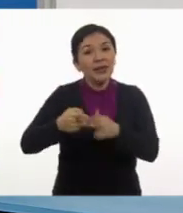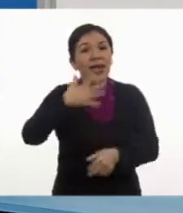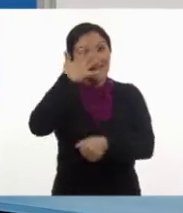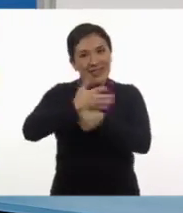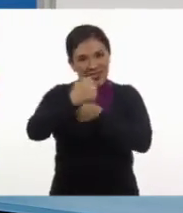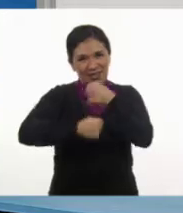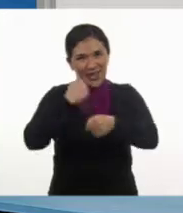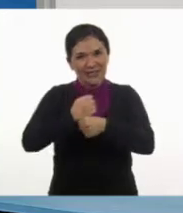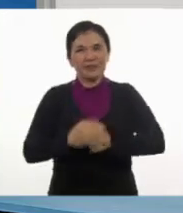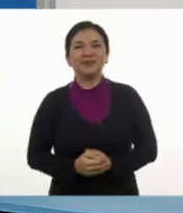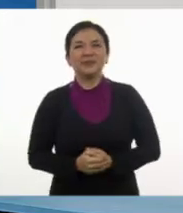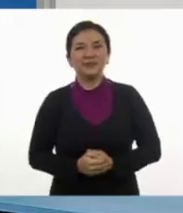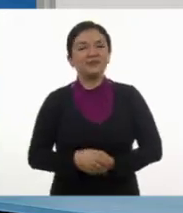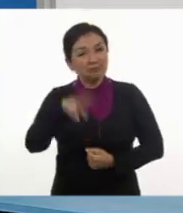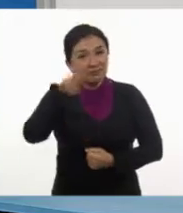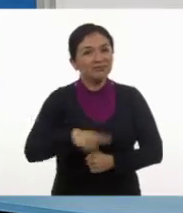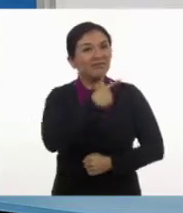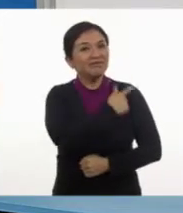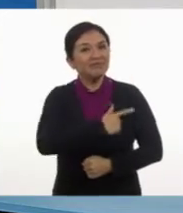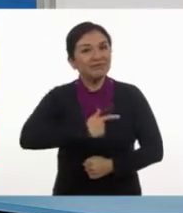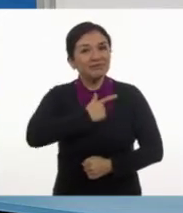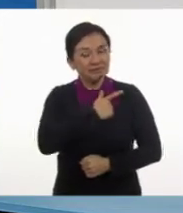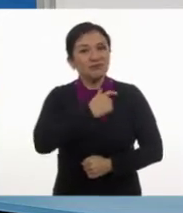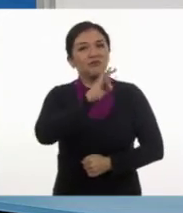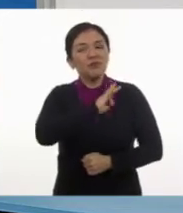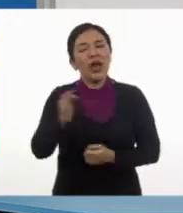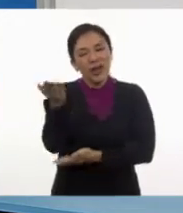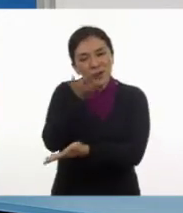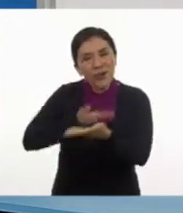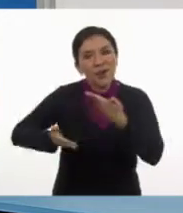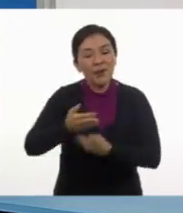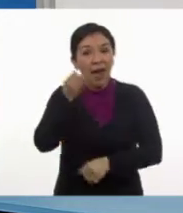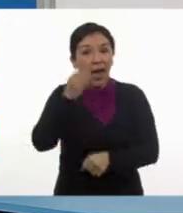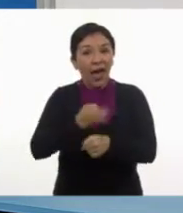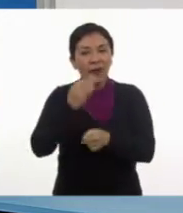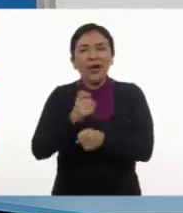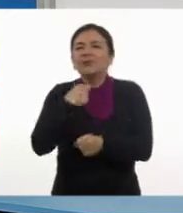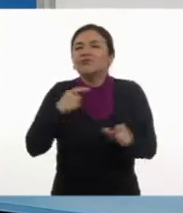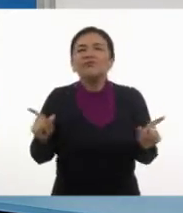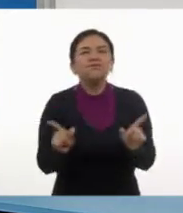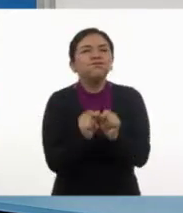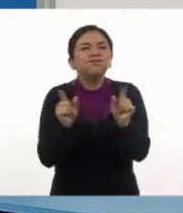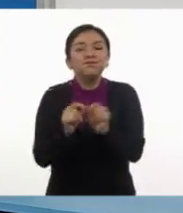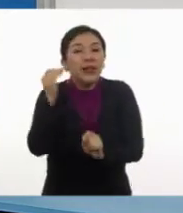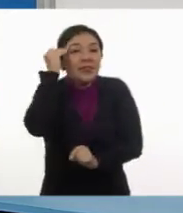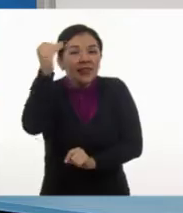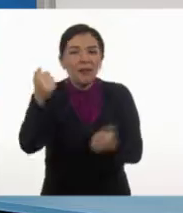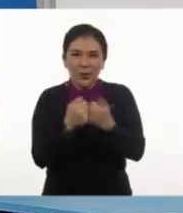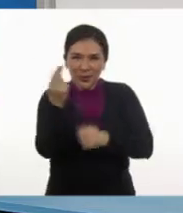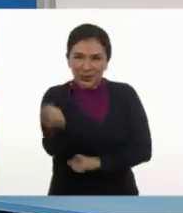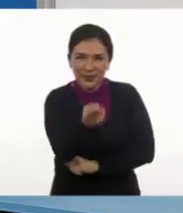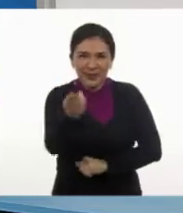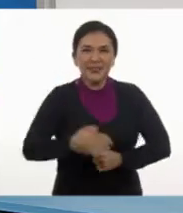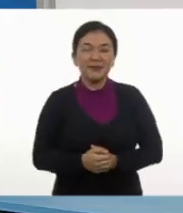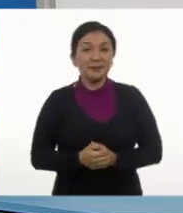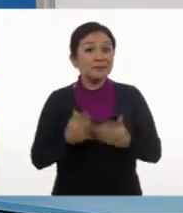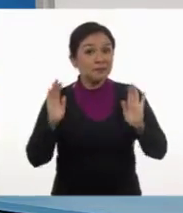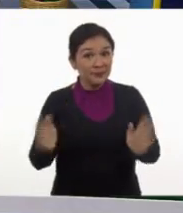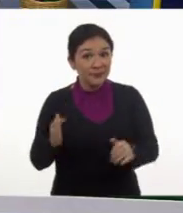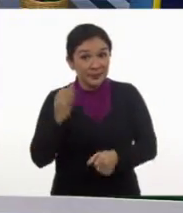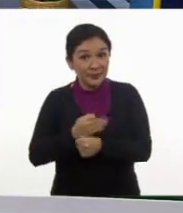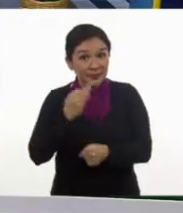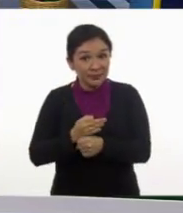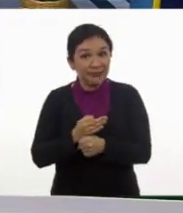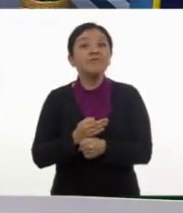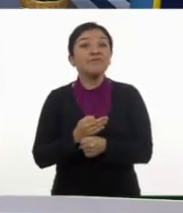de quinto grado. Es un placer poder compartir este pedacito de tiempo con ustedes. Así es